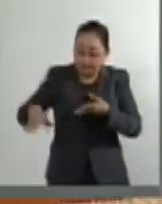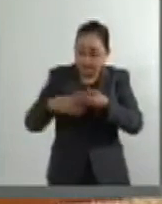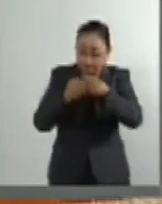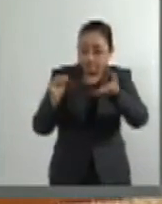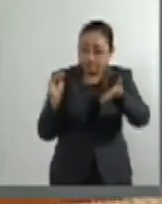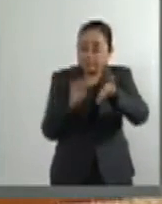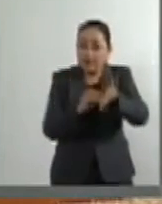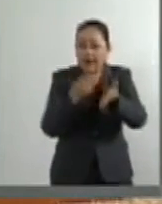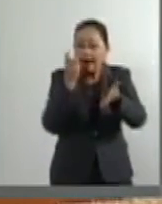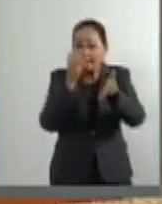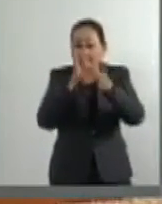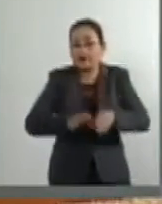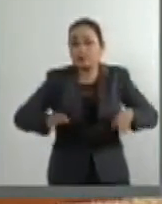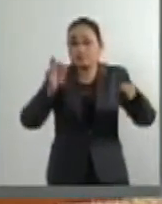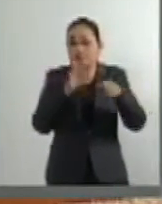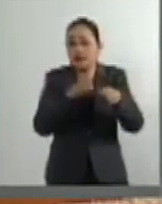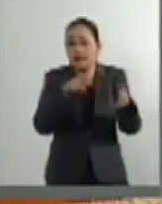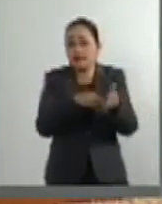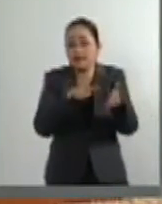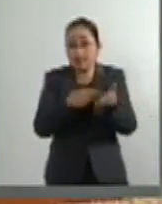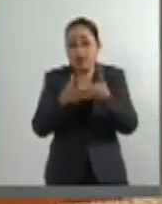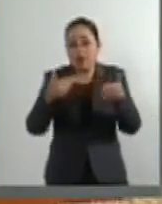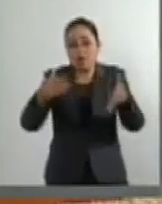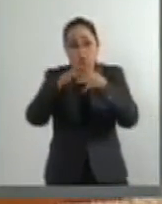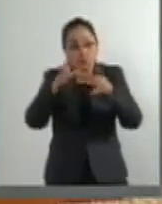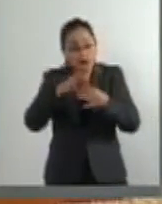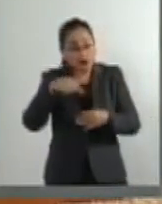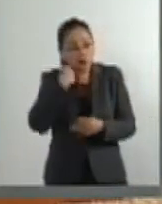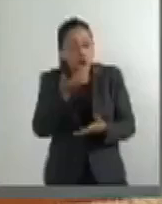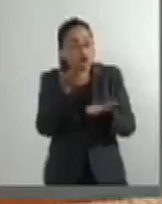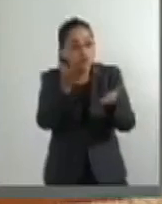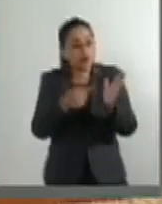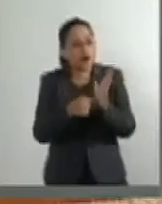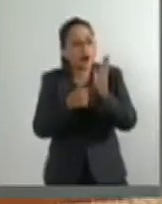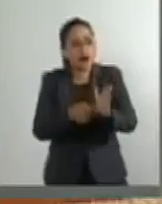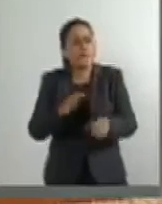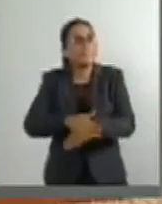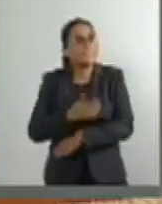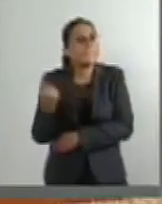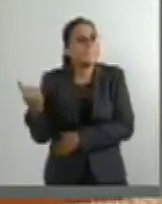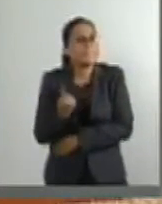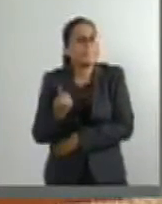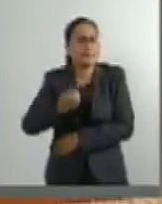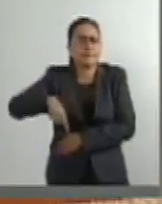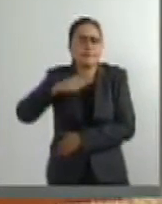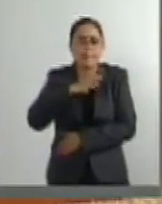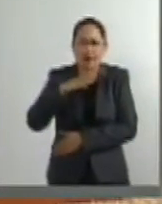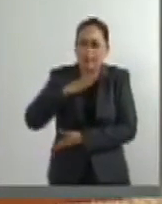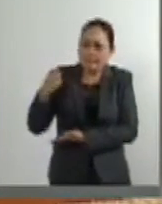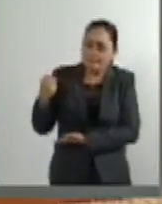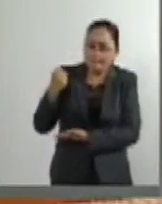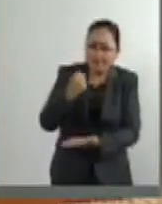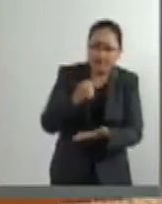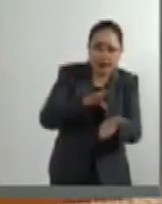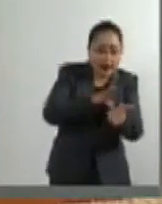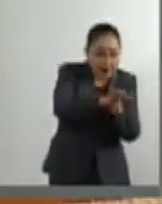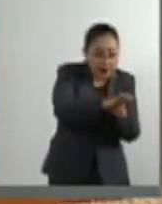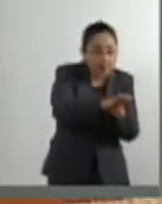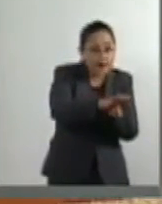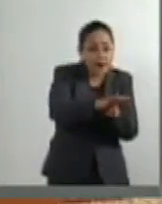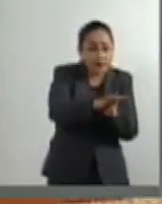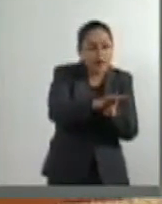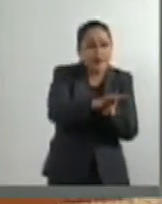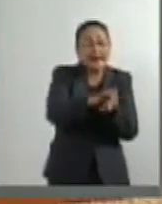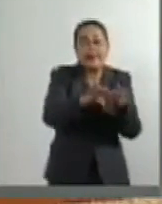yo lo señale en nuestra intervención porque nos parece que como ya están presupuestados es importante